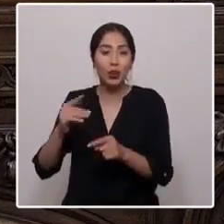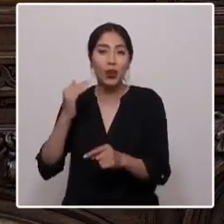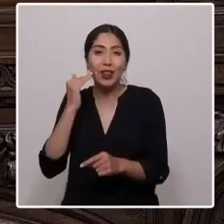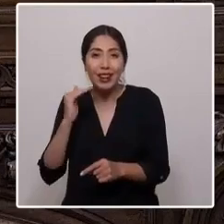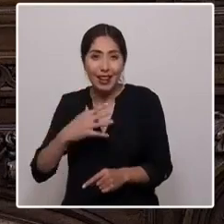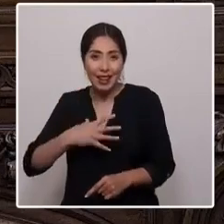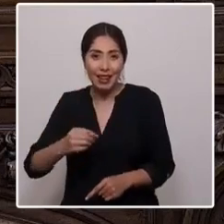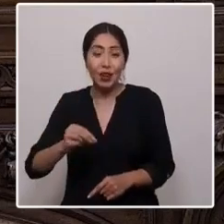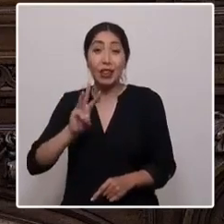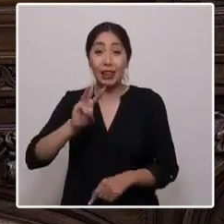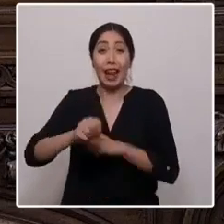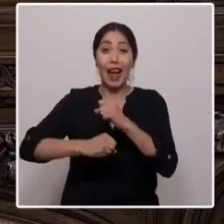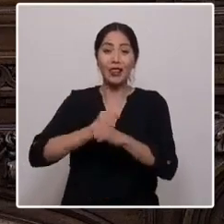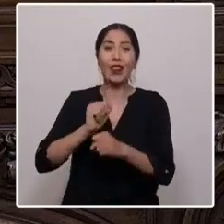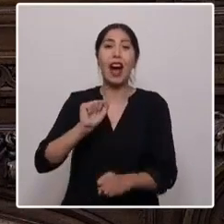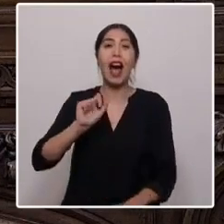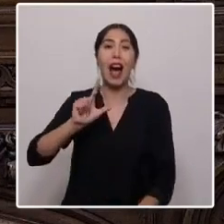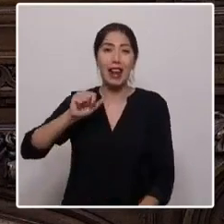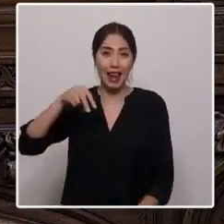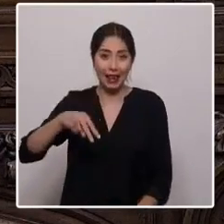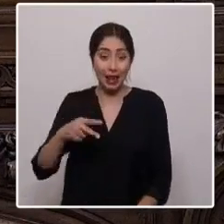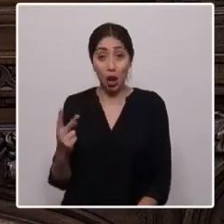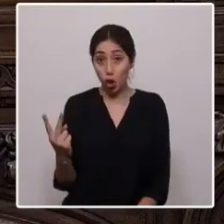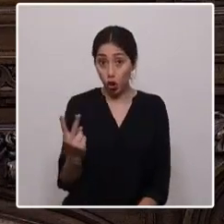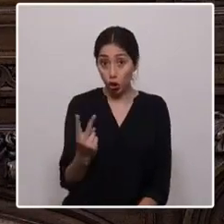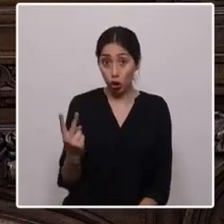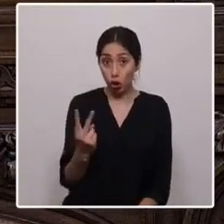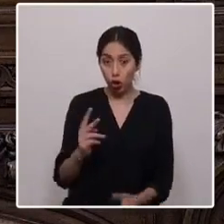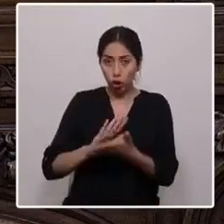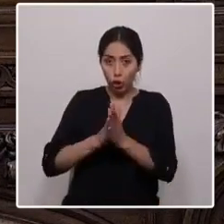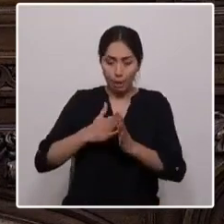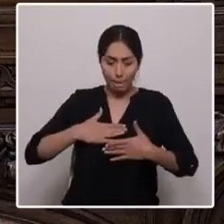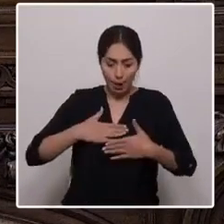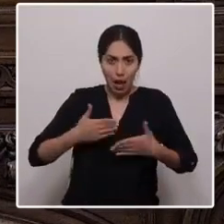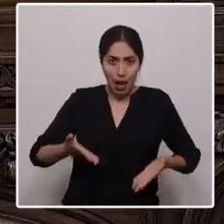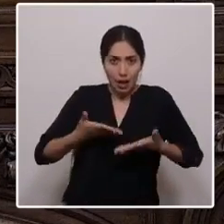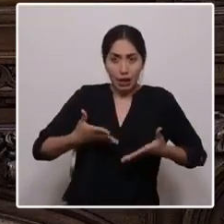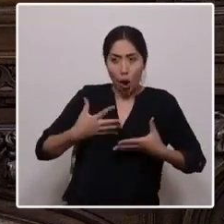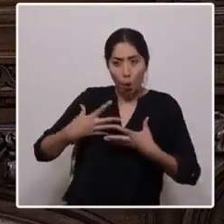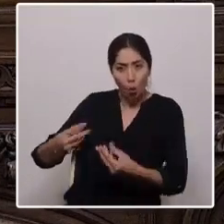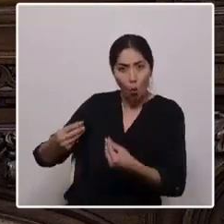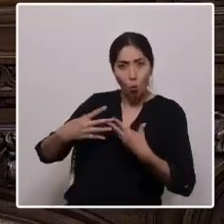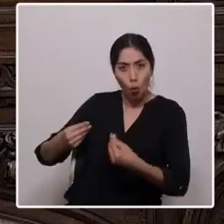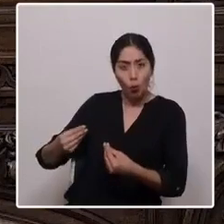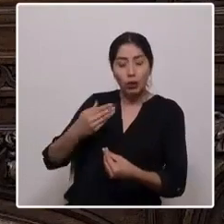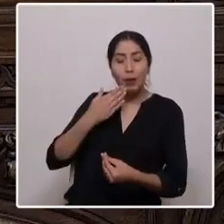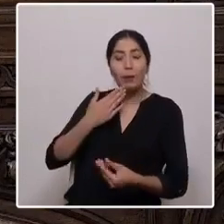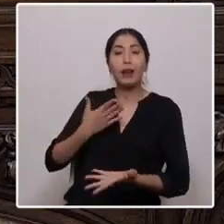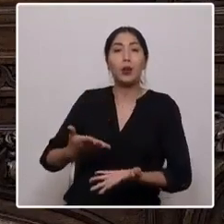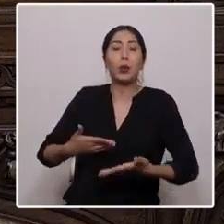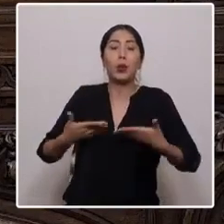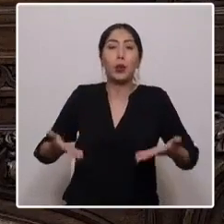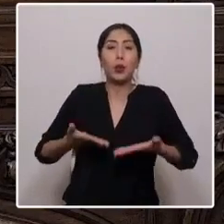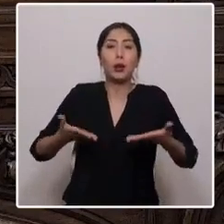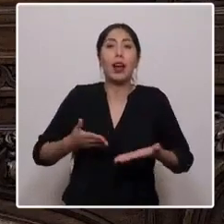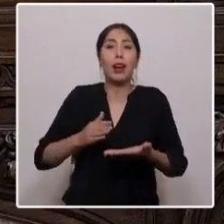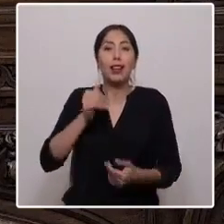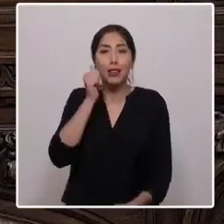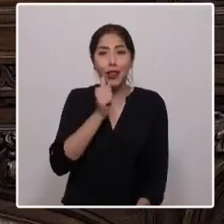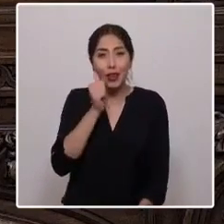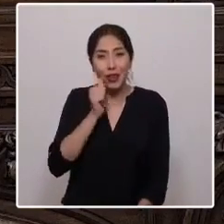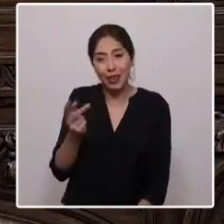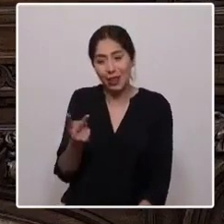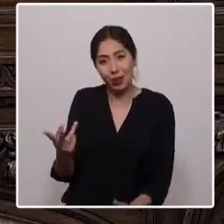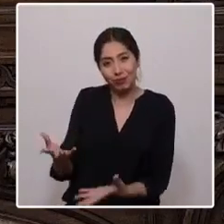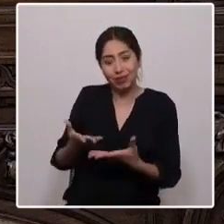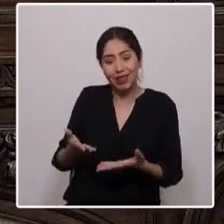Alan. Ambos absorben todas mis energías y a la vez me las renuevan con pureza cada día. En este rol, y